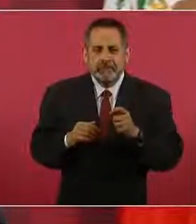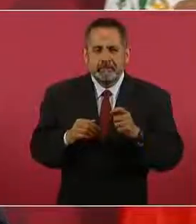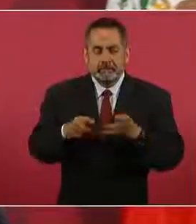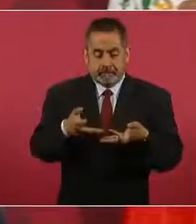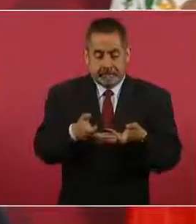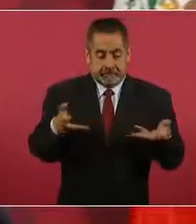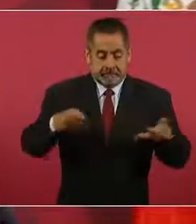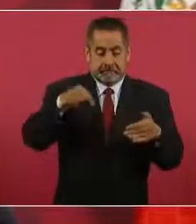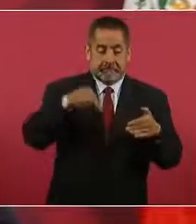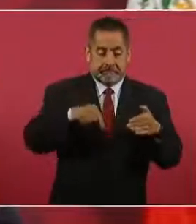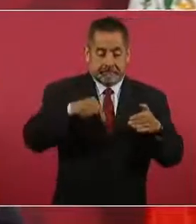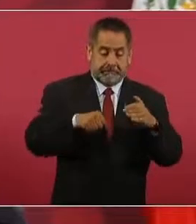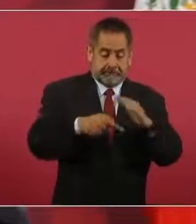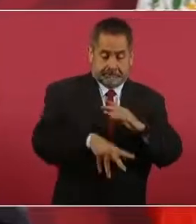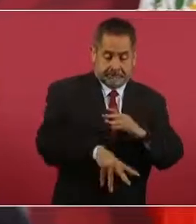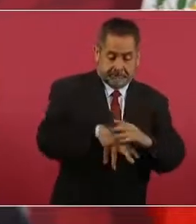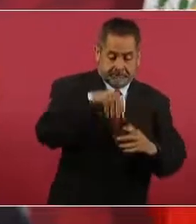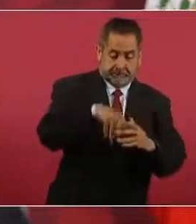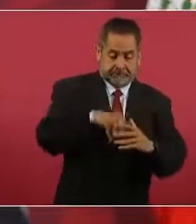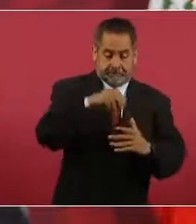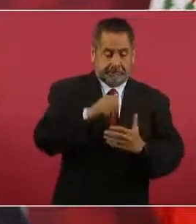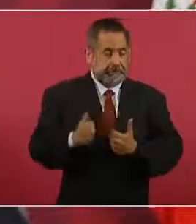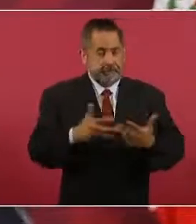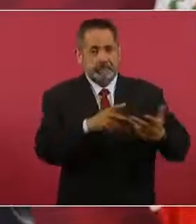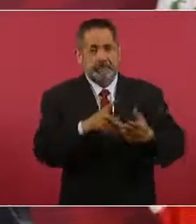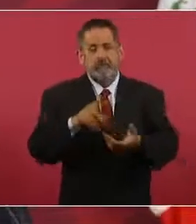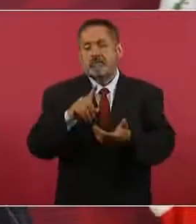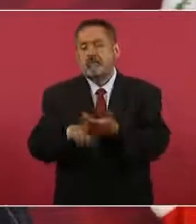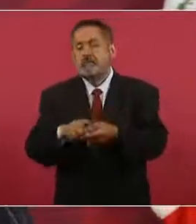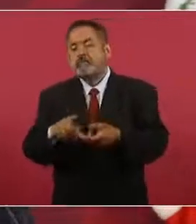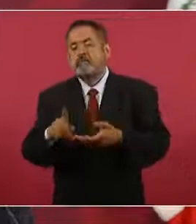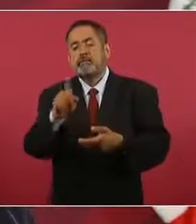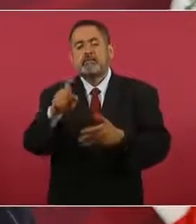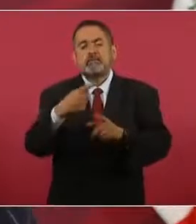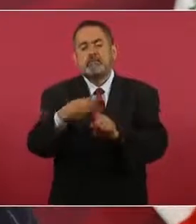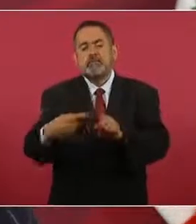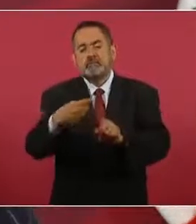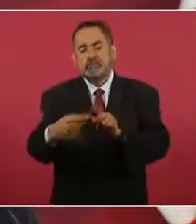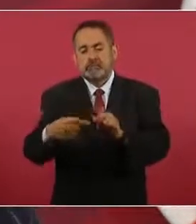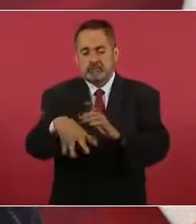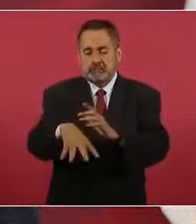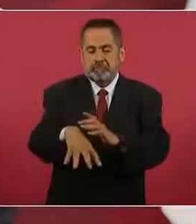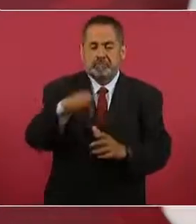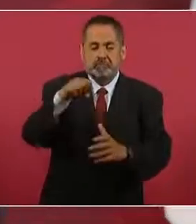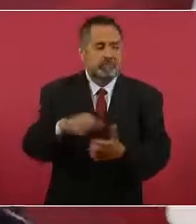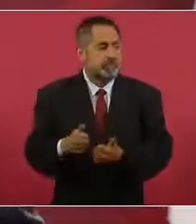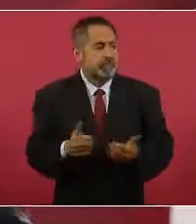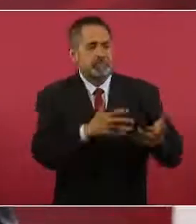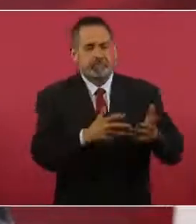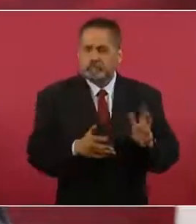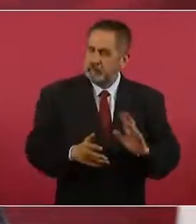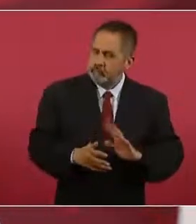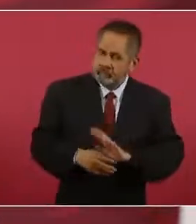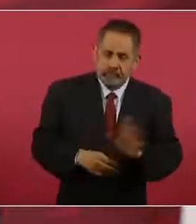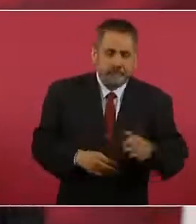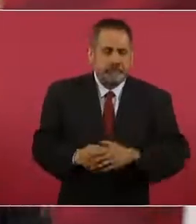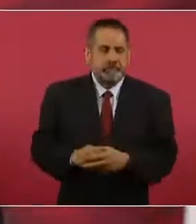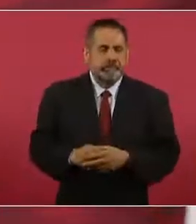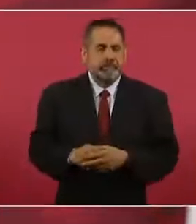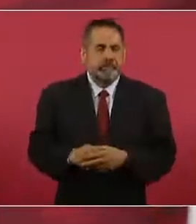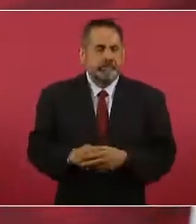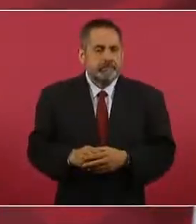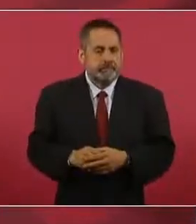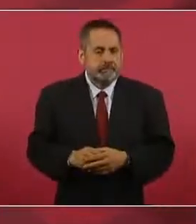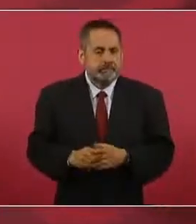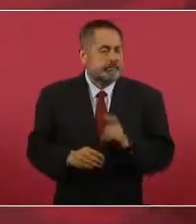en tierra y en aguas someras, donde esté el petróleo. Al final lograron